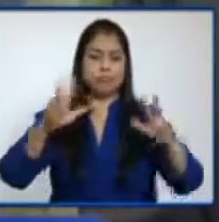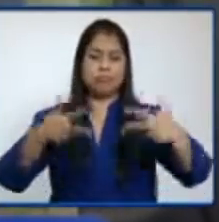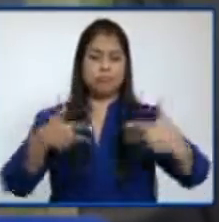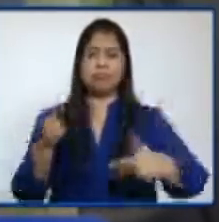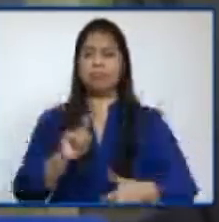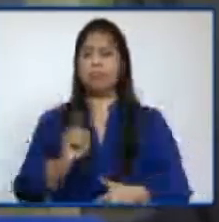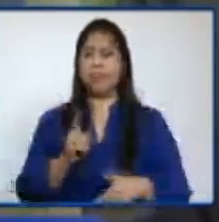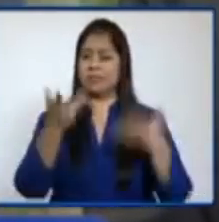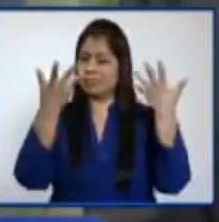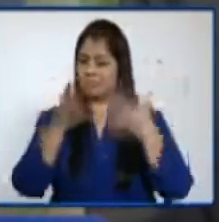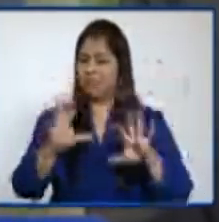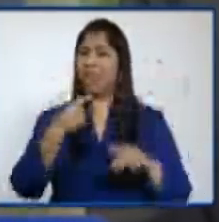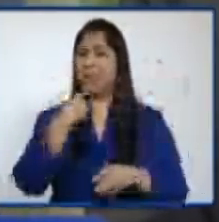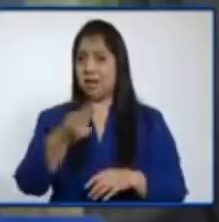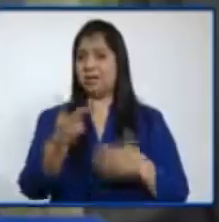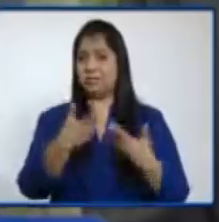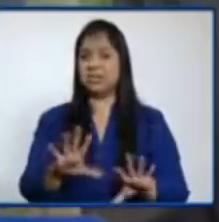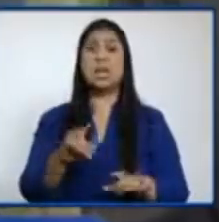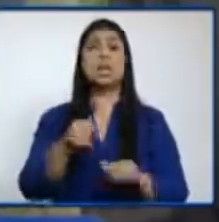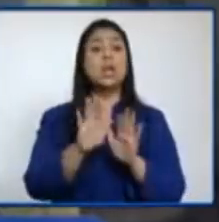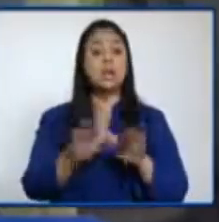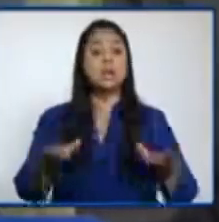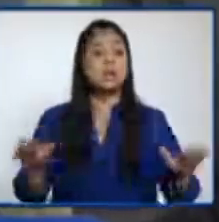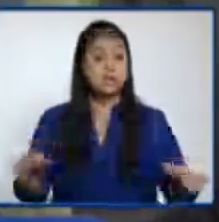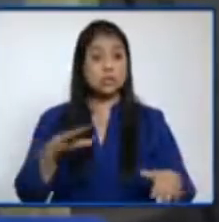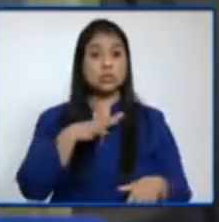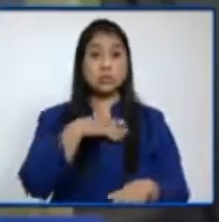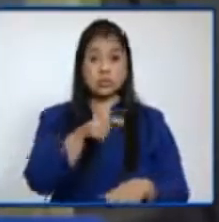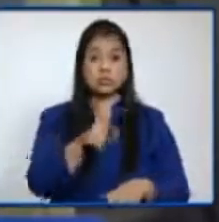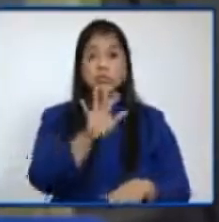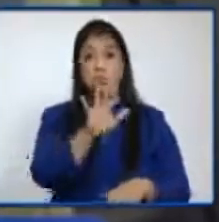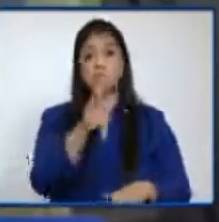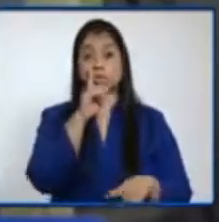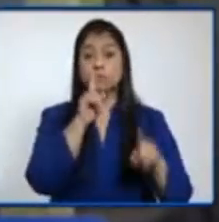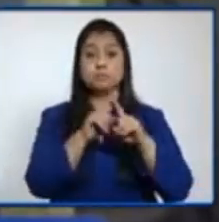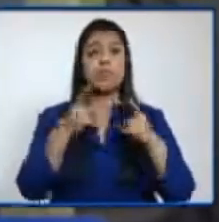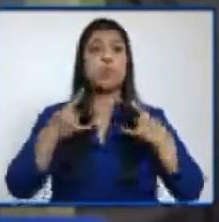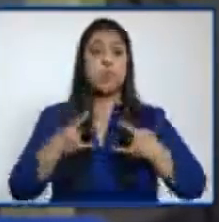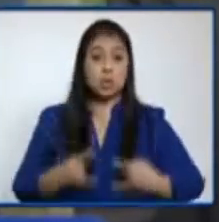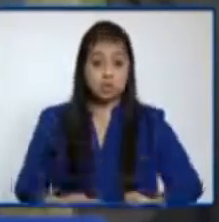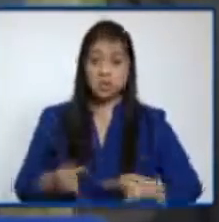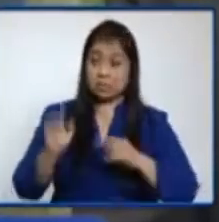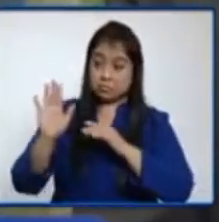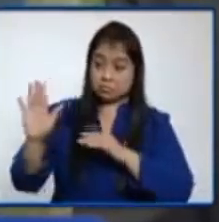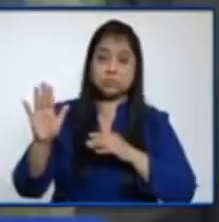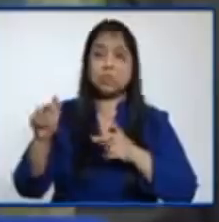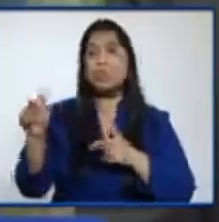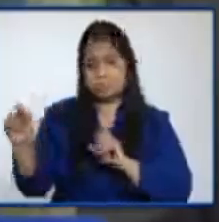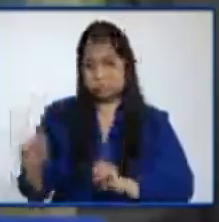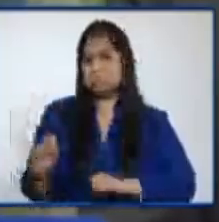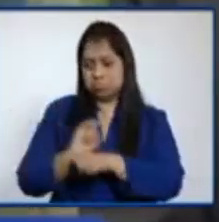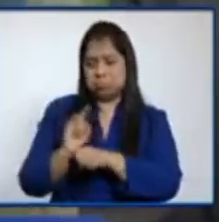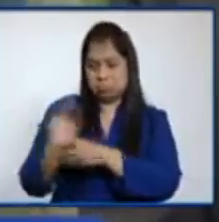de educación ha recalcado que los niños que tengan sus sus uniformes, pues pueden